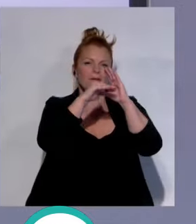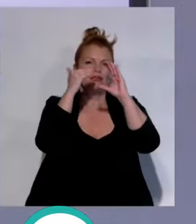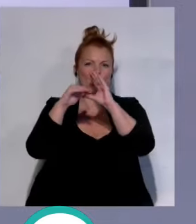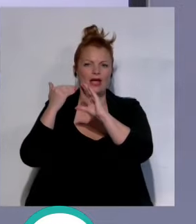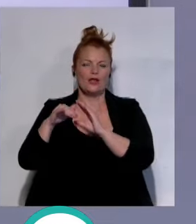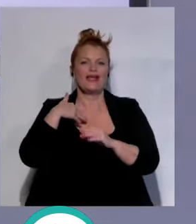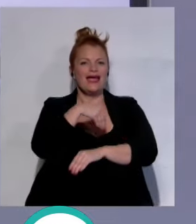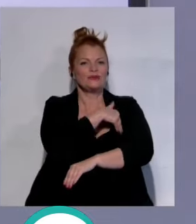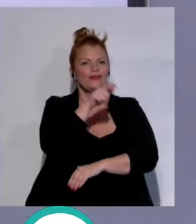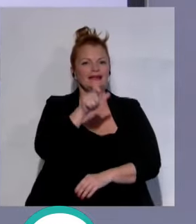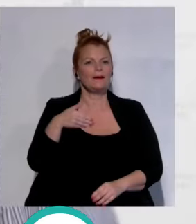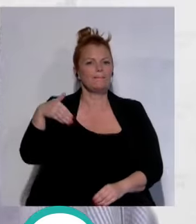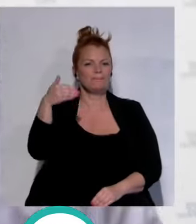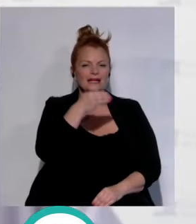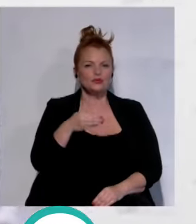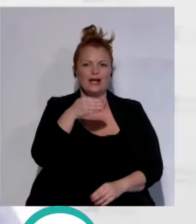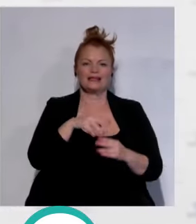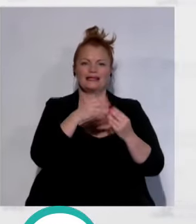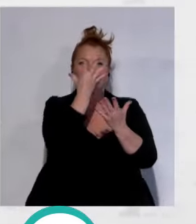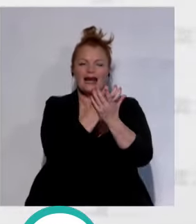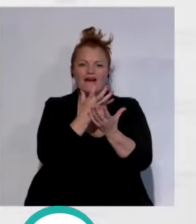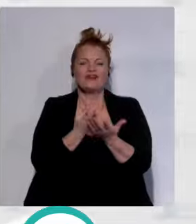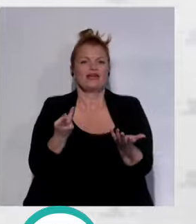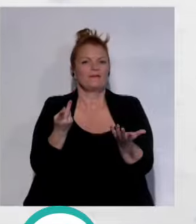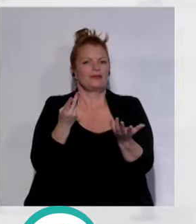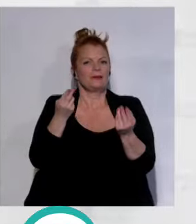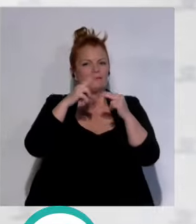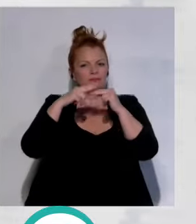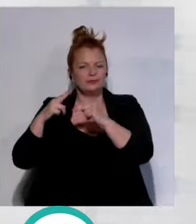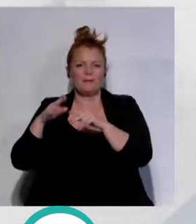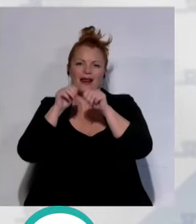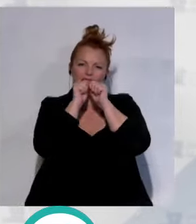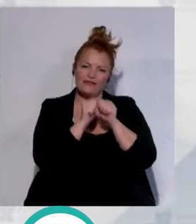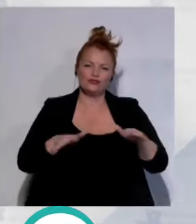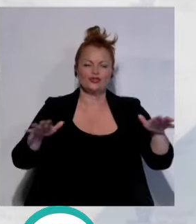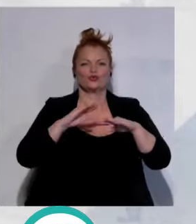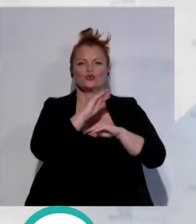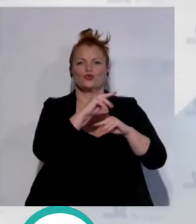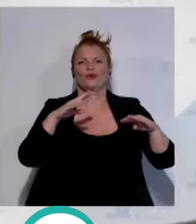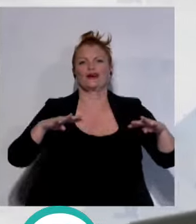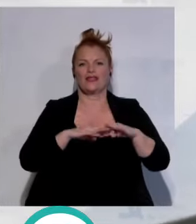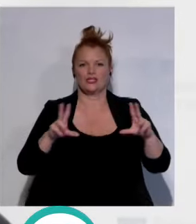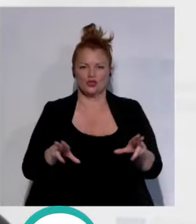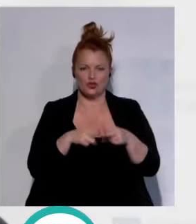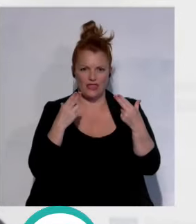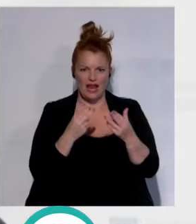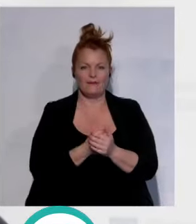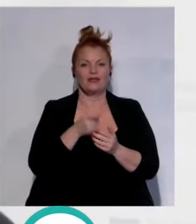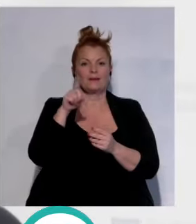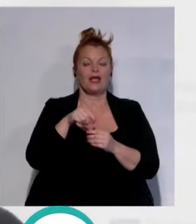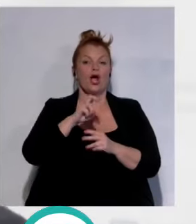estudiantes de bachillerato que graben y editen estas vivencias para su difusión en redes sociales. La última de las